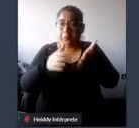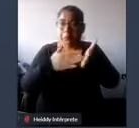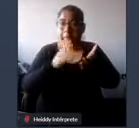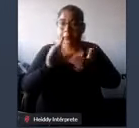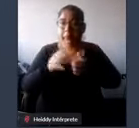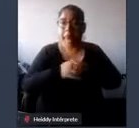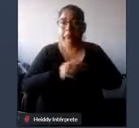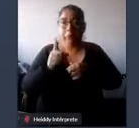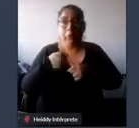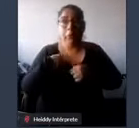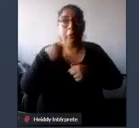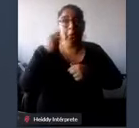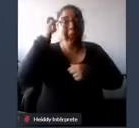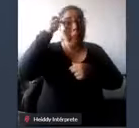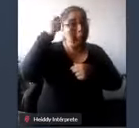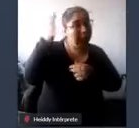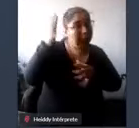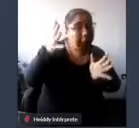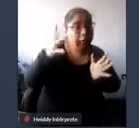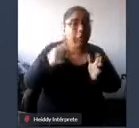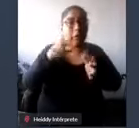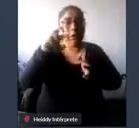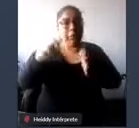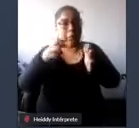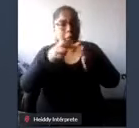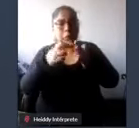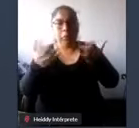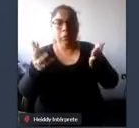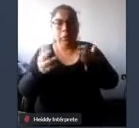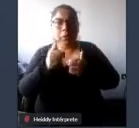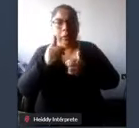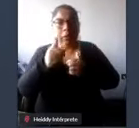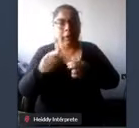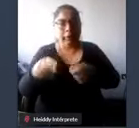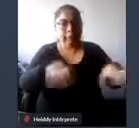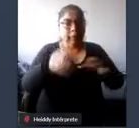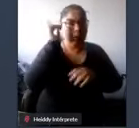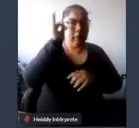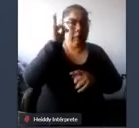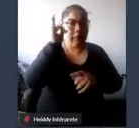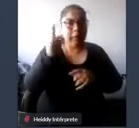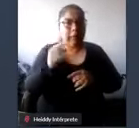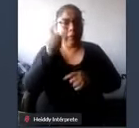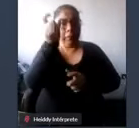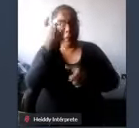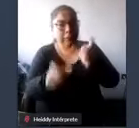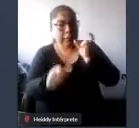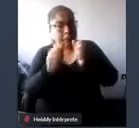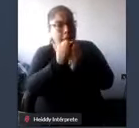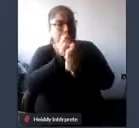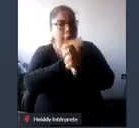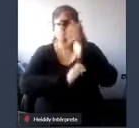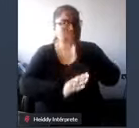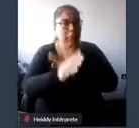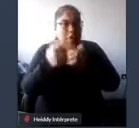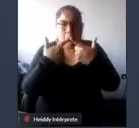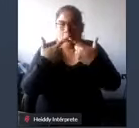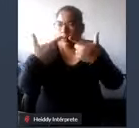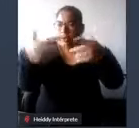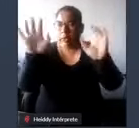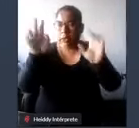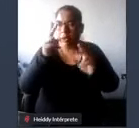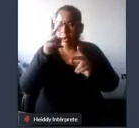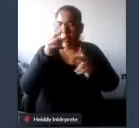que protocolos de manejo de emergencias para personas con discapacidad en cualquiera de esos dos